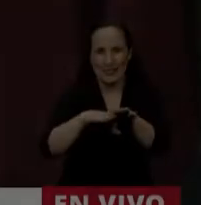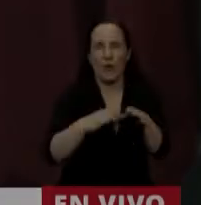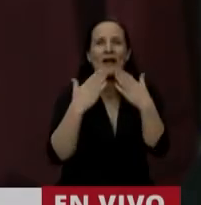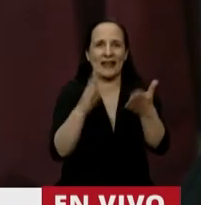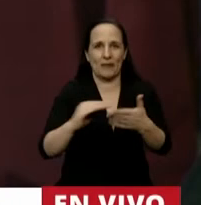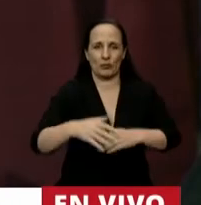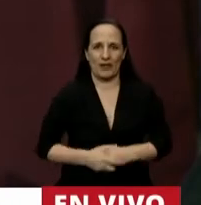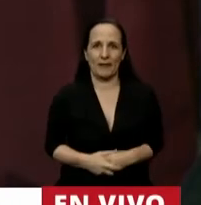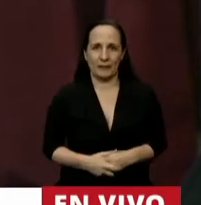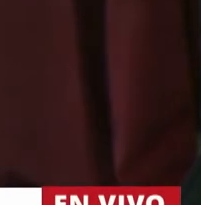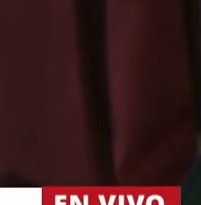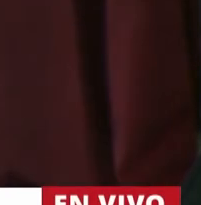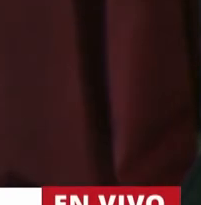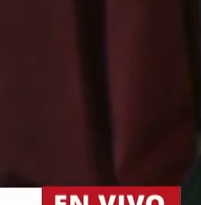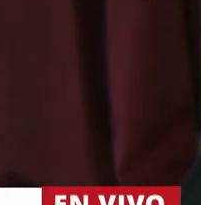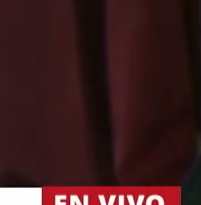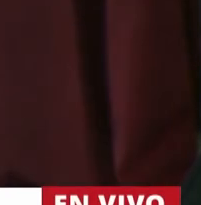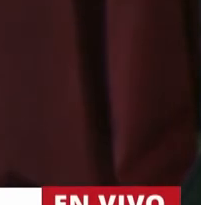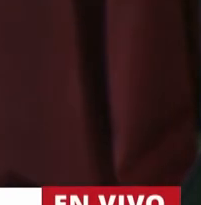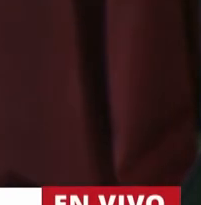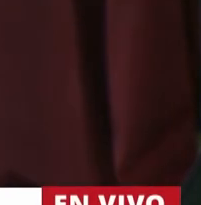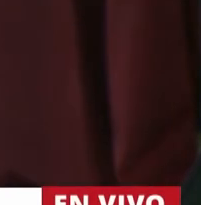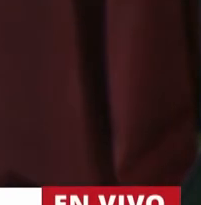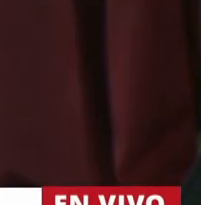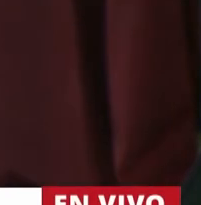...está en uso de la palabra la diputada Marisa Uceda.